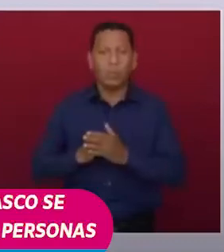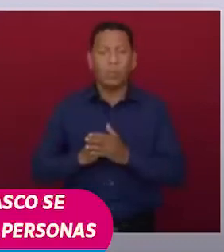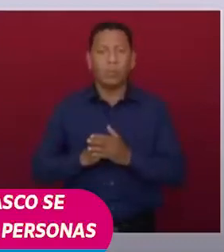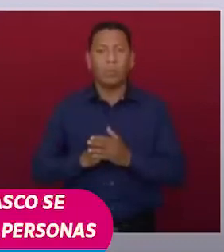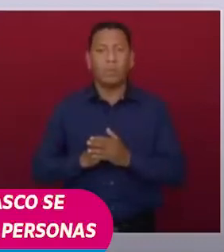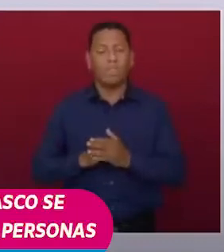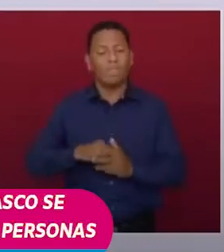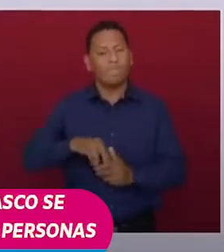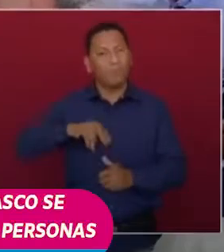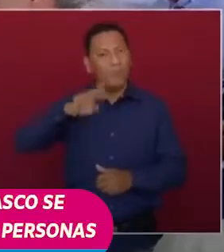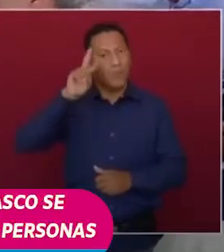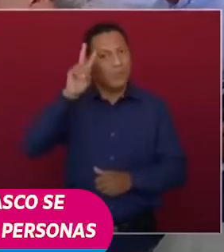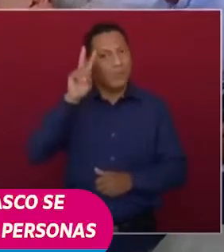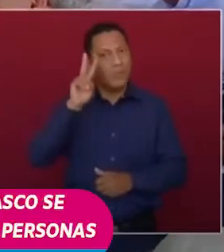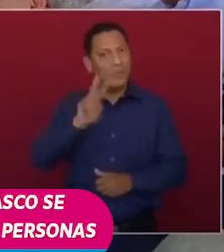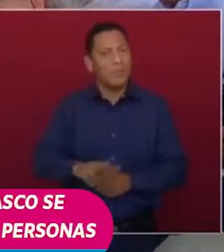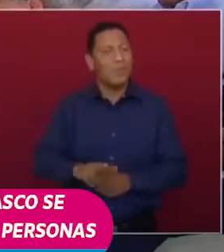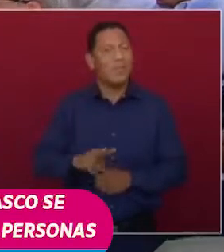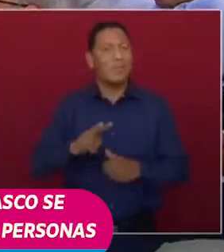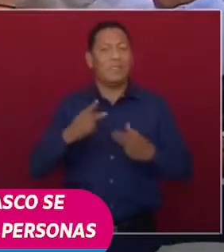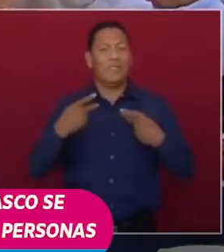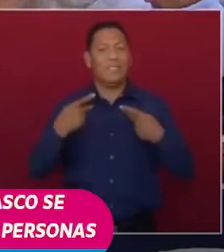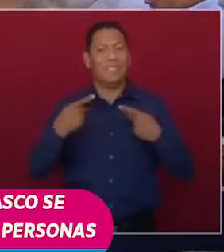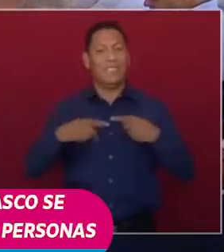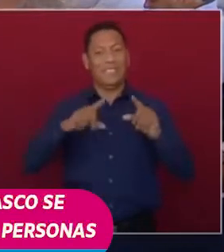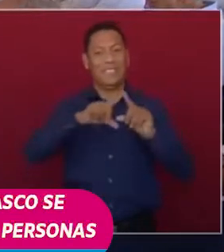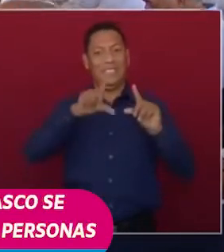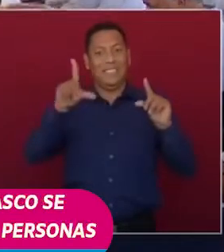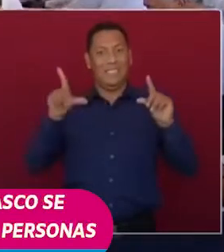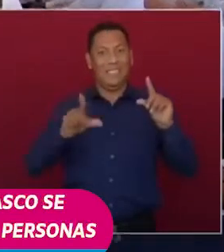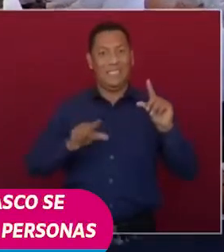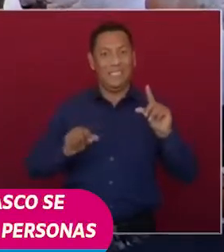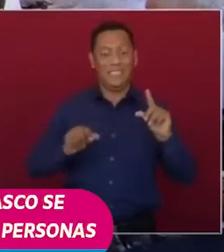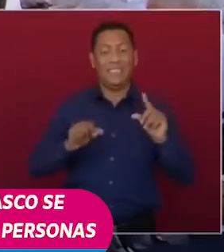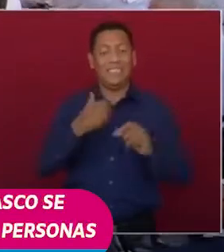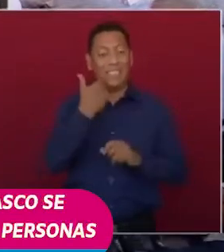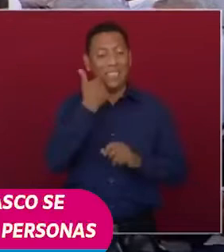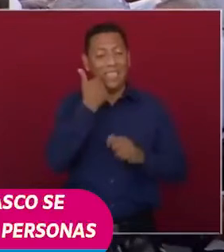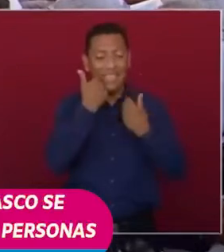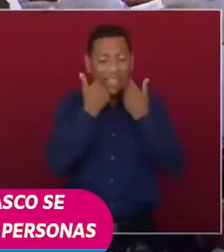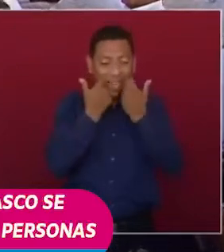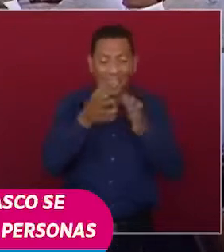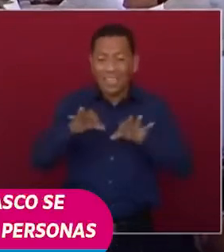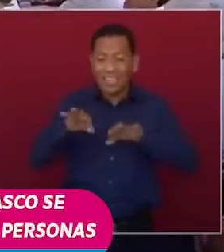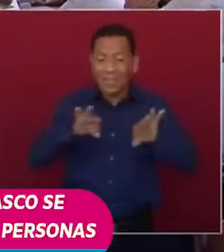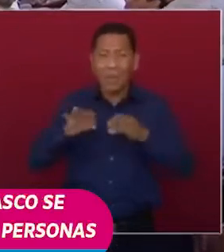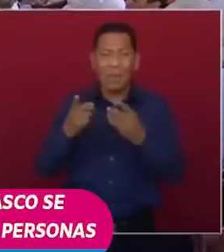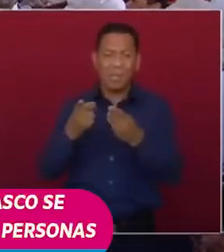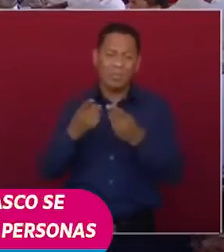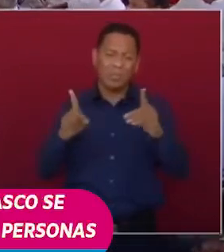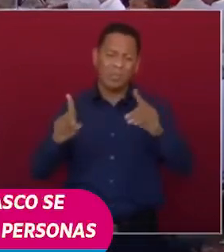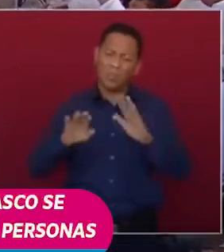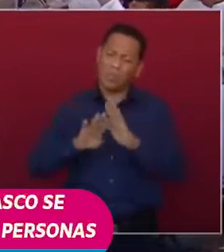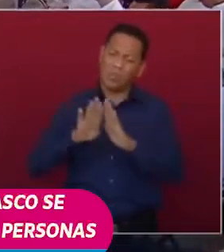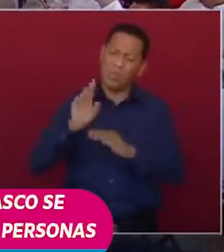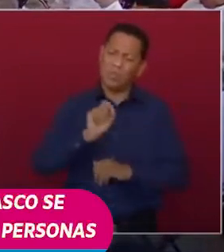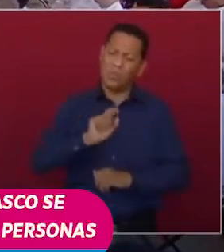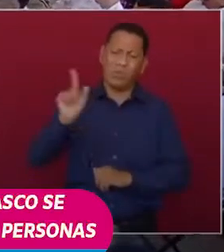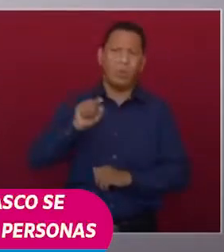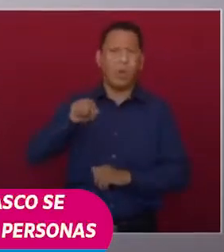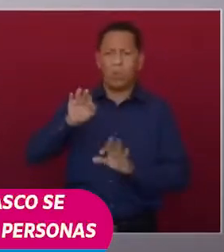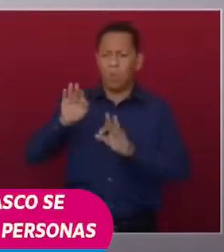La invitación y la esperanza de miles de mexicanos por encontrar trabajo y un desarrollo profesional crecía.